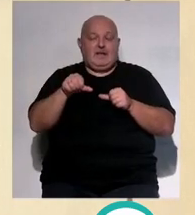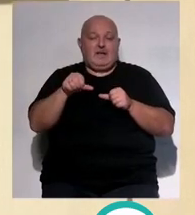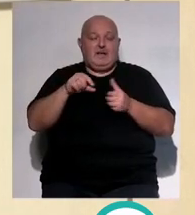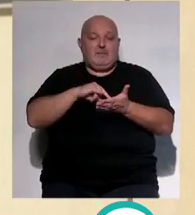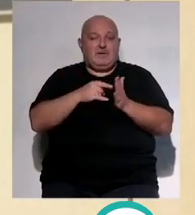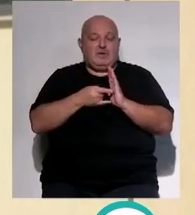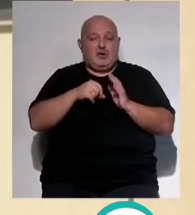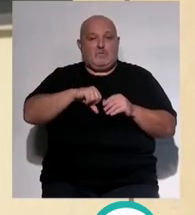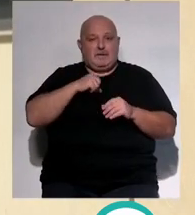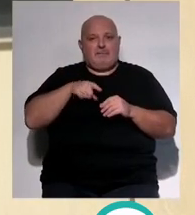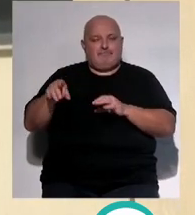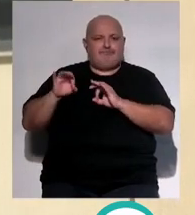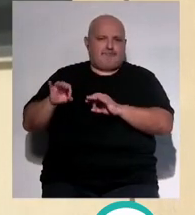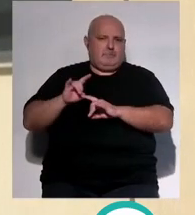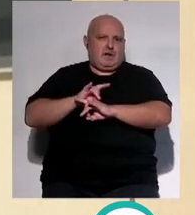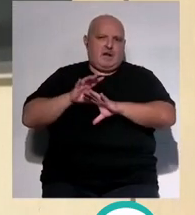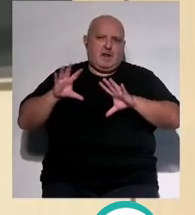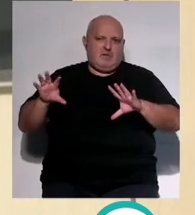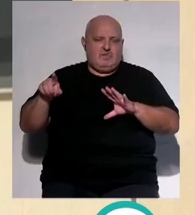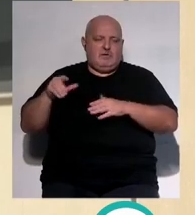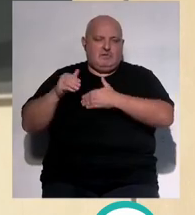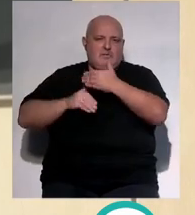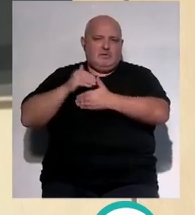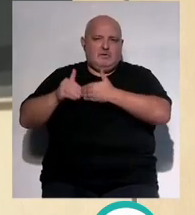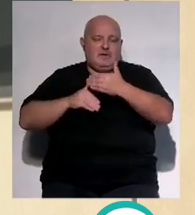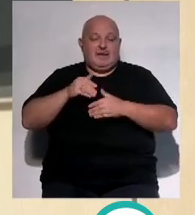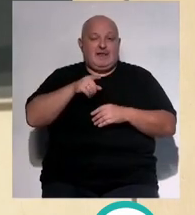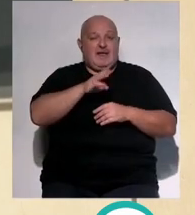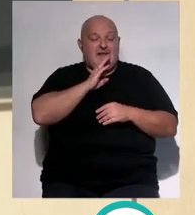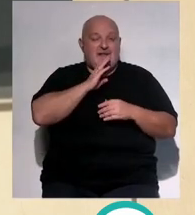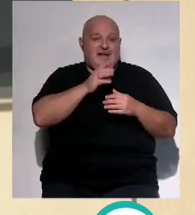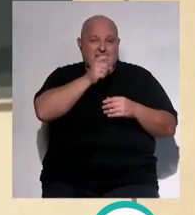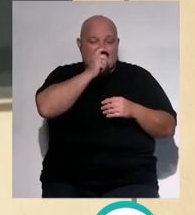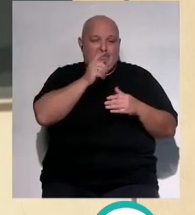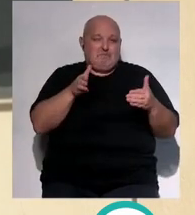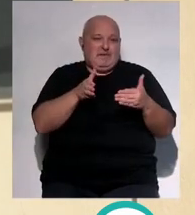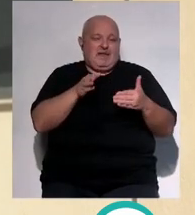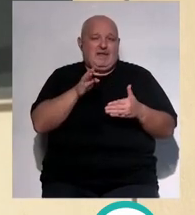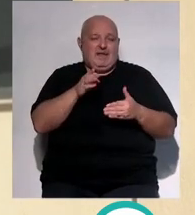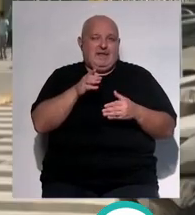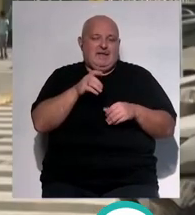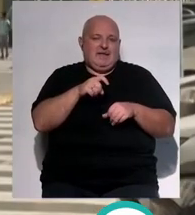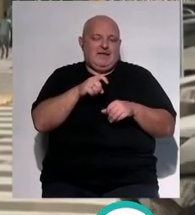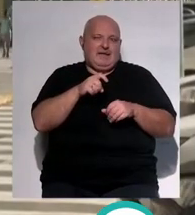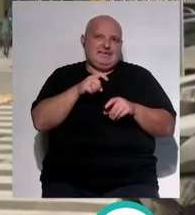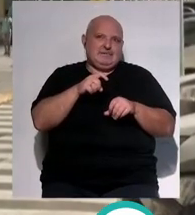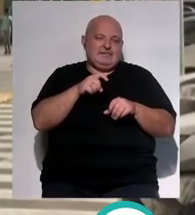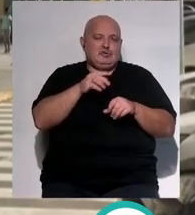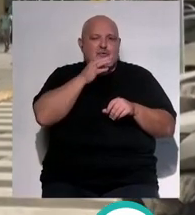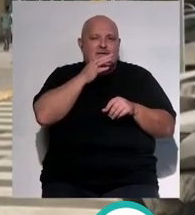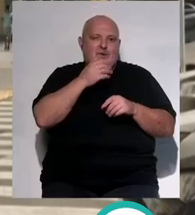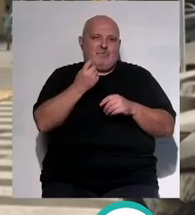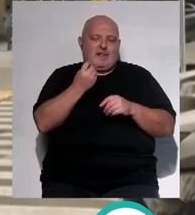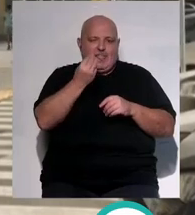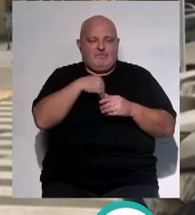del proyecto hospital que sí que tenemos mucho más claro en el caso de la policlínica tenemos aún que definir el proyecto definitivo y todavía